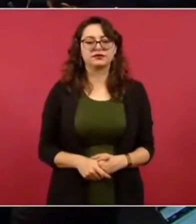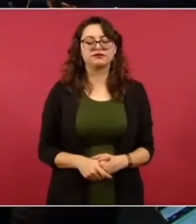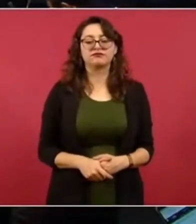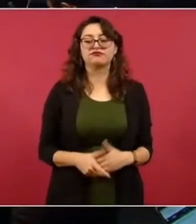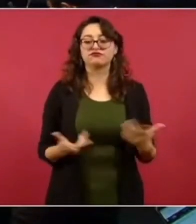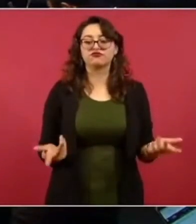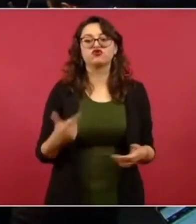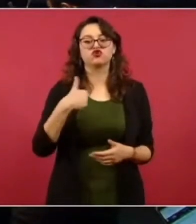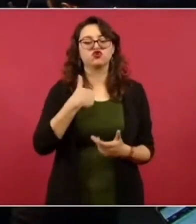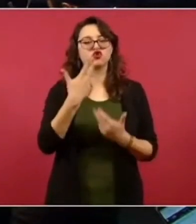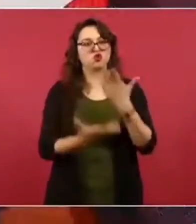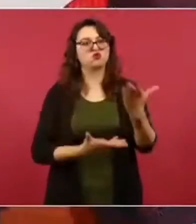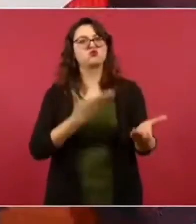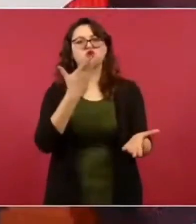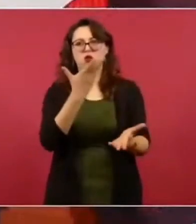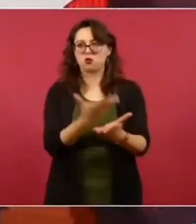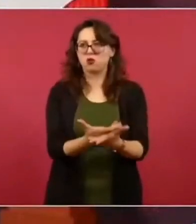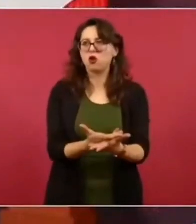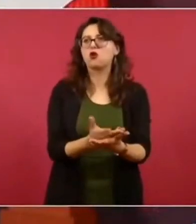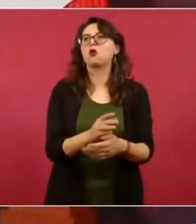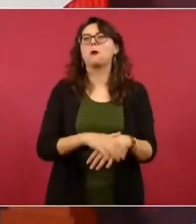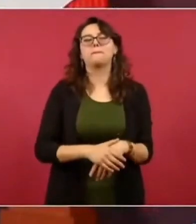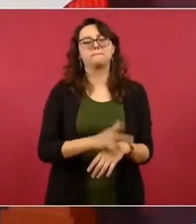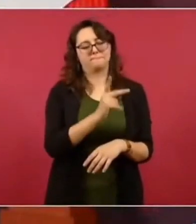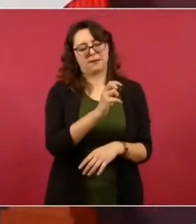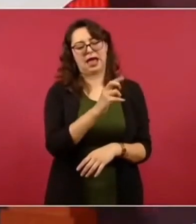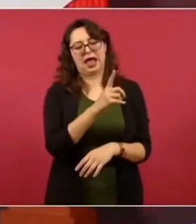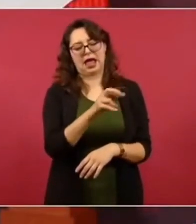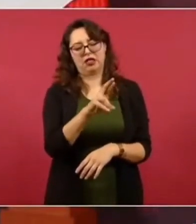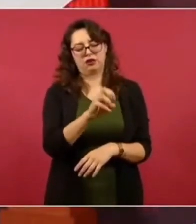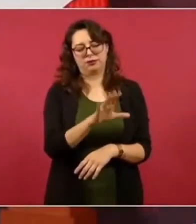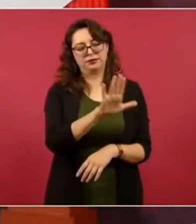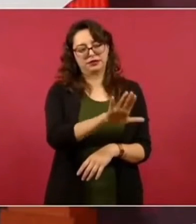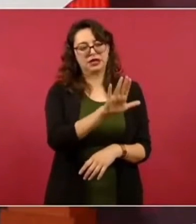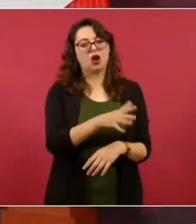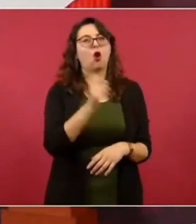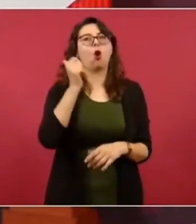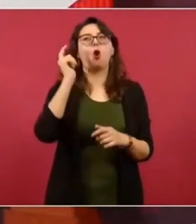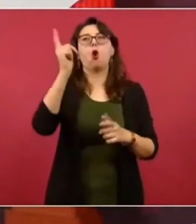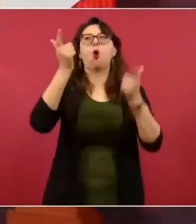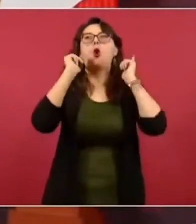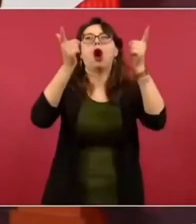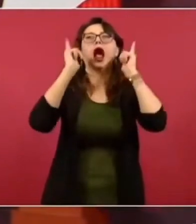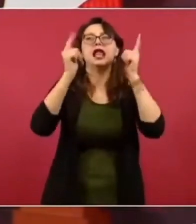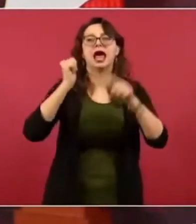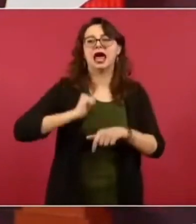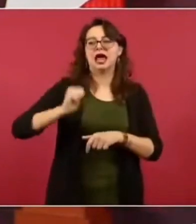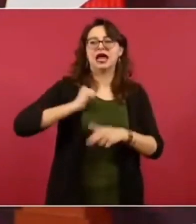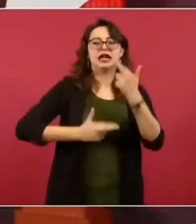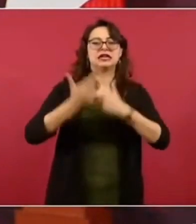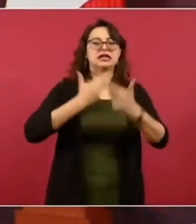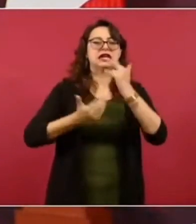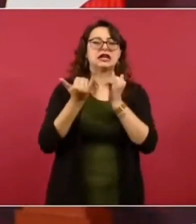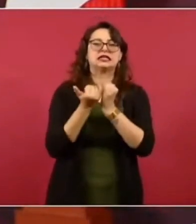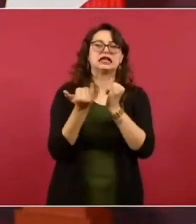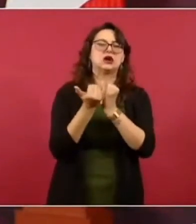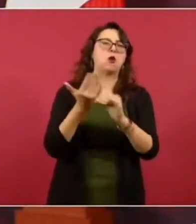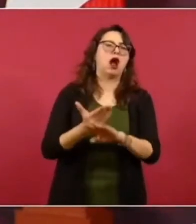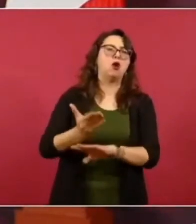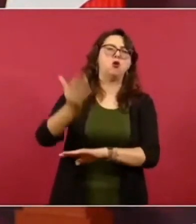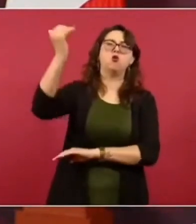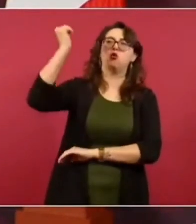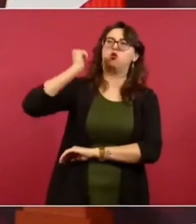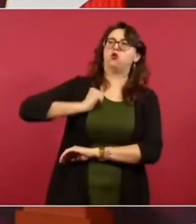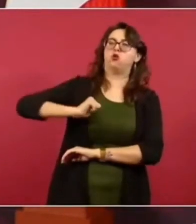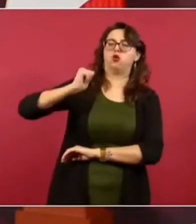Ignorante. Yo por eso pongo y aquí concluyo, Pedro, que, que, si se pudiera regresar a la época de la Inquisición, yo colgaba a cada uno de